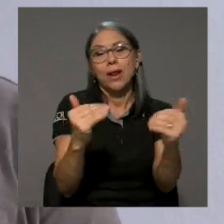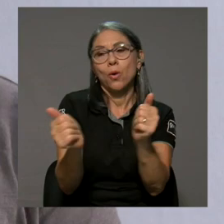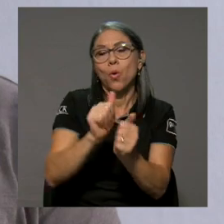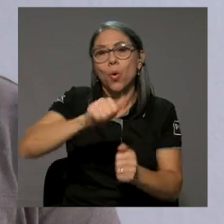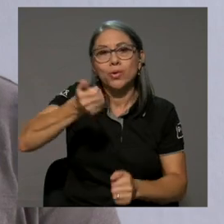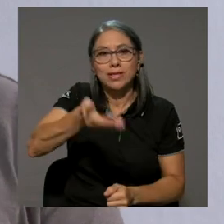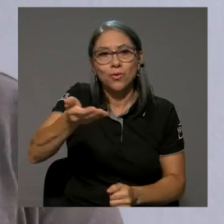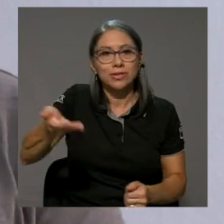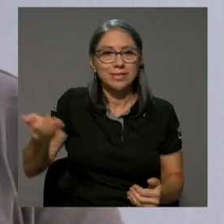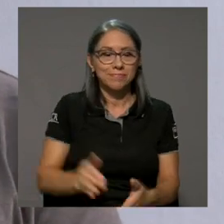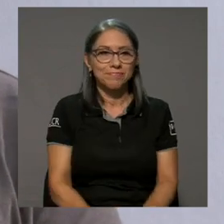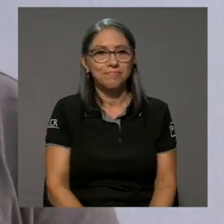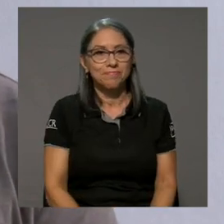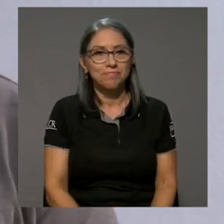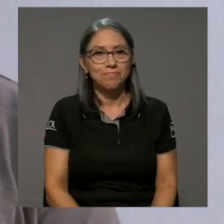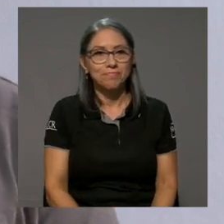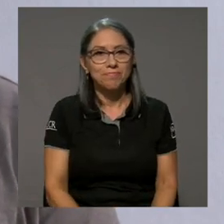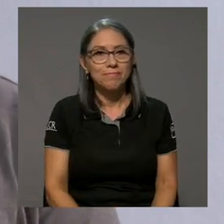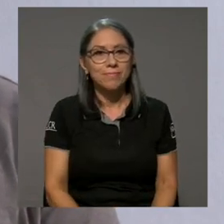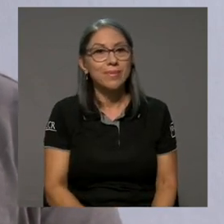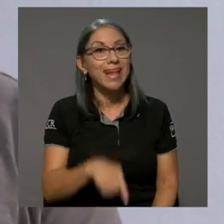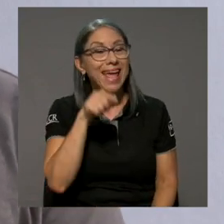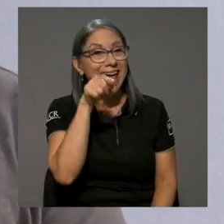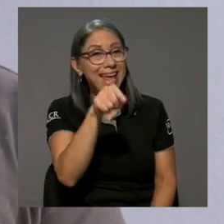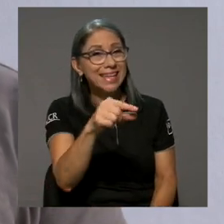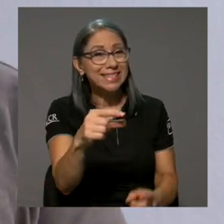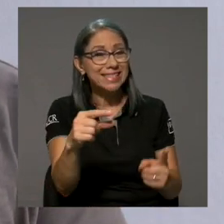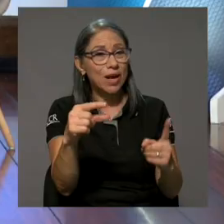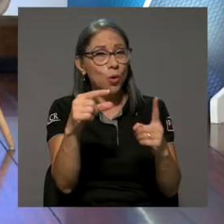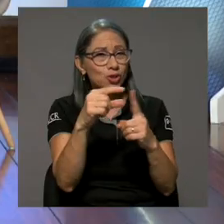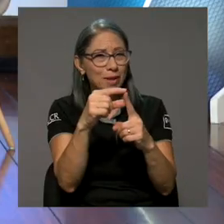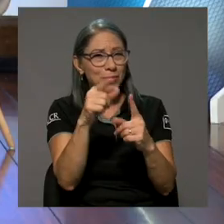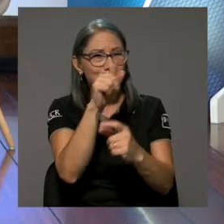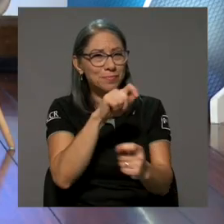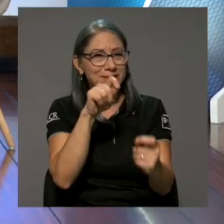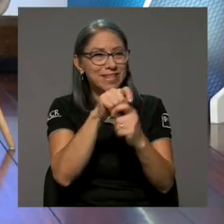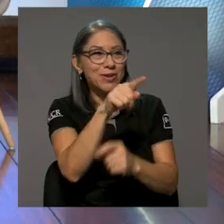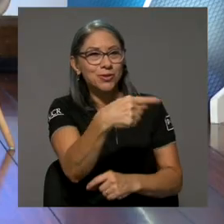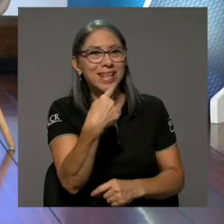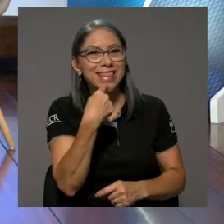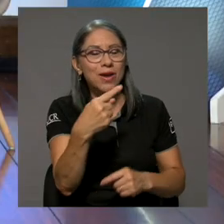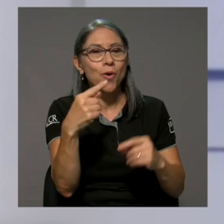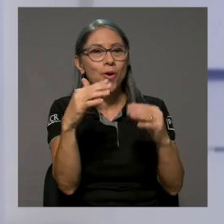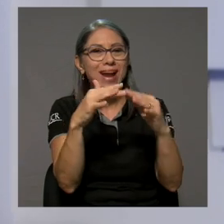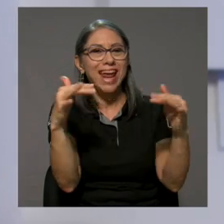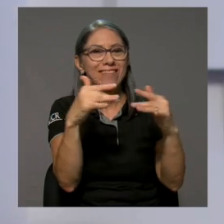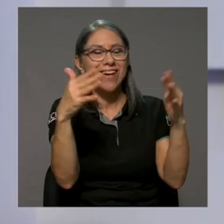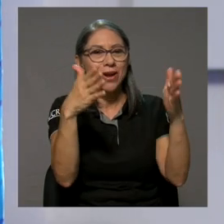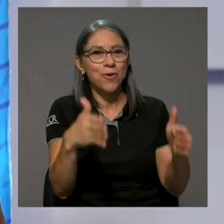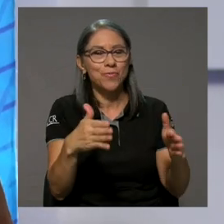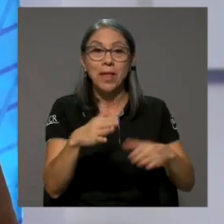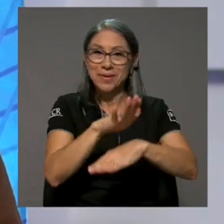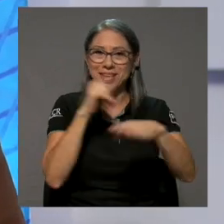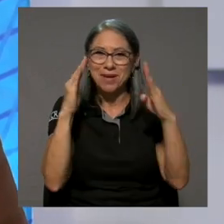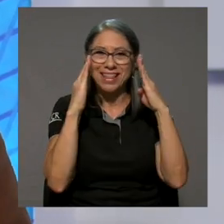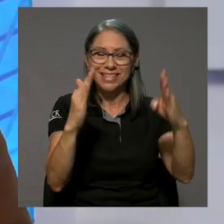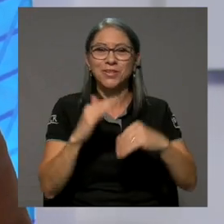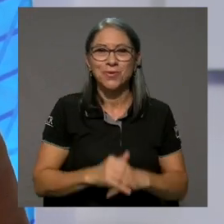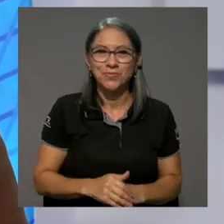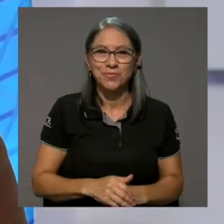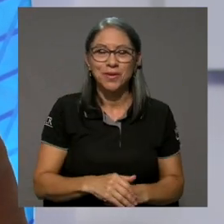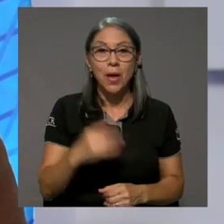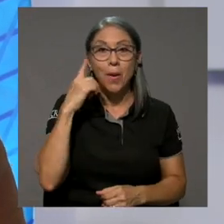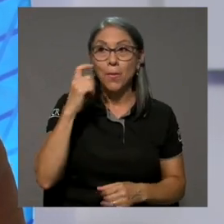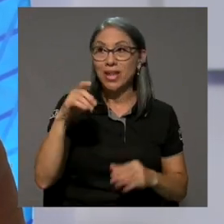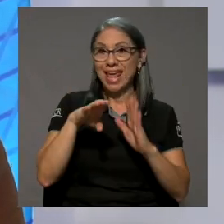la obra. Este concepto en específico, el del guerrero que vos mencionas, me llama